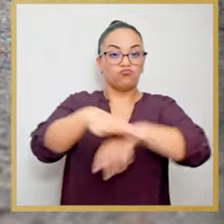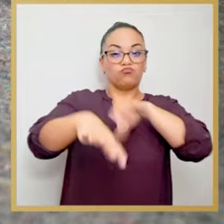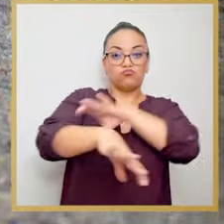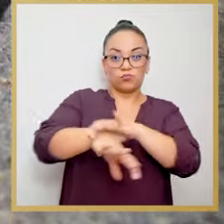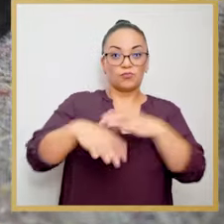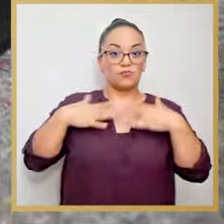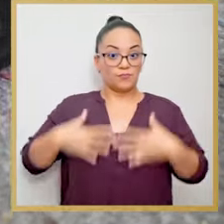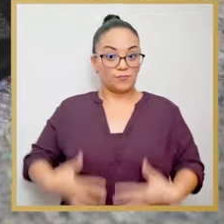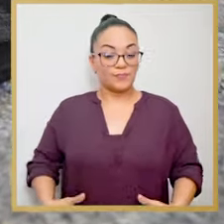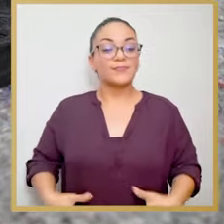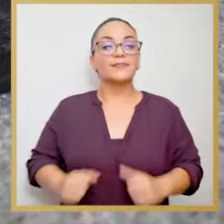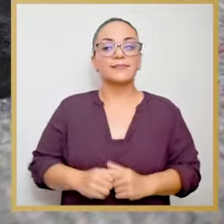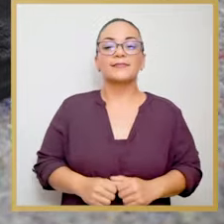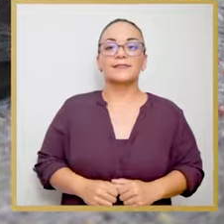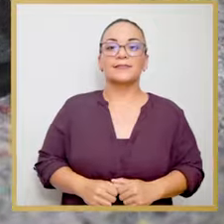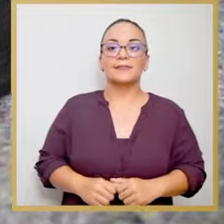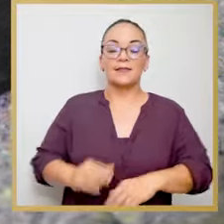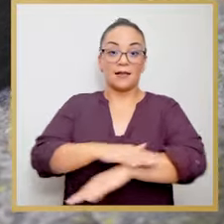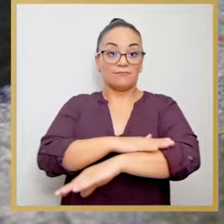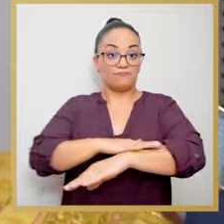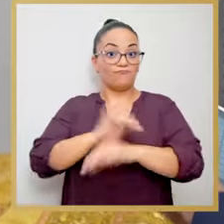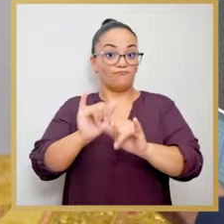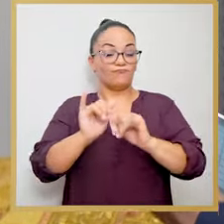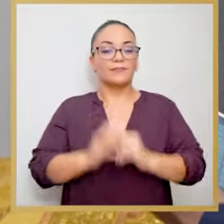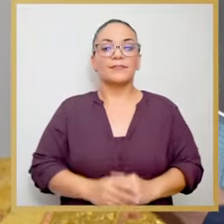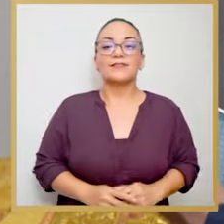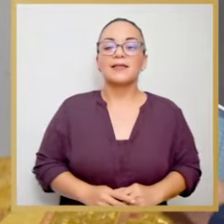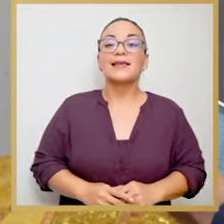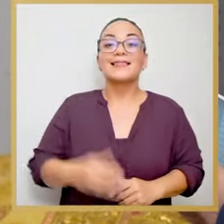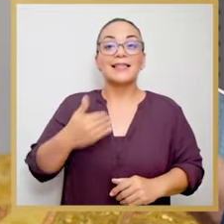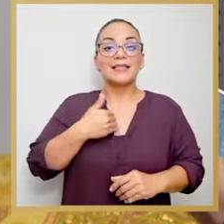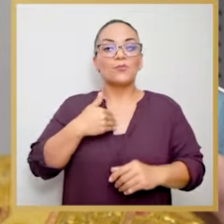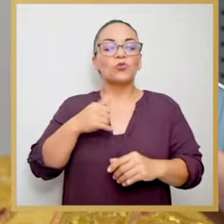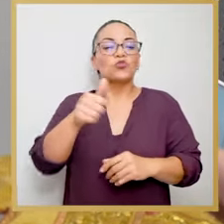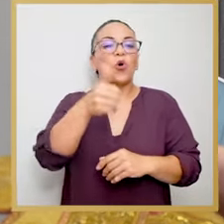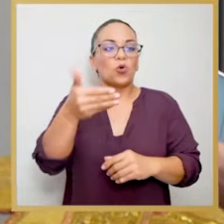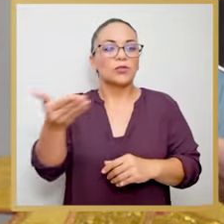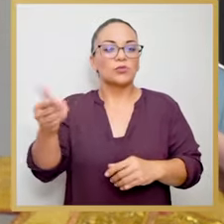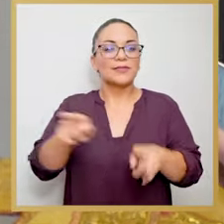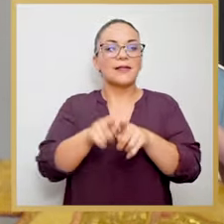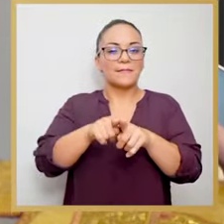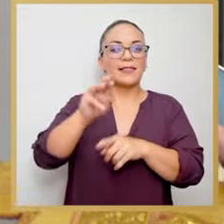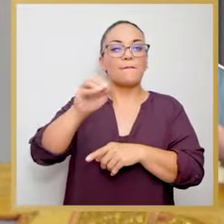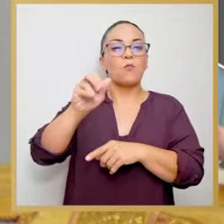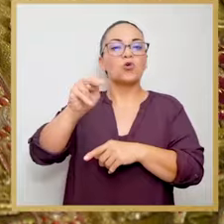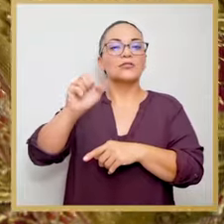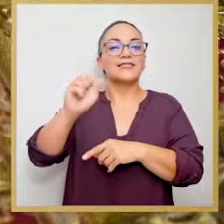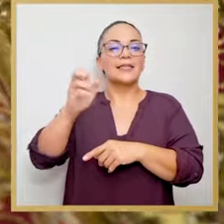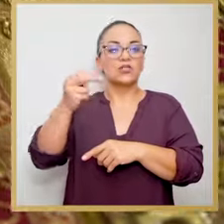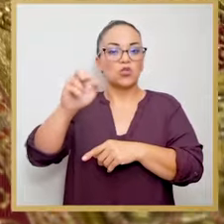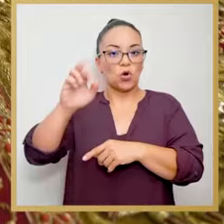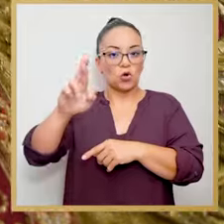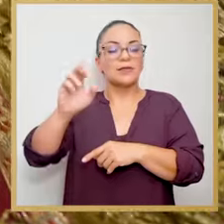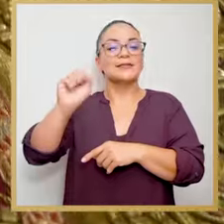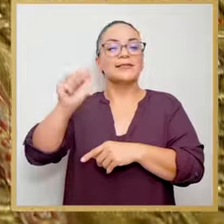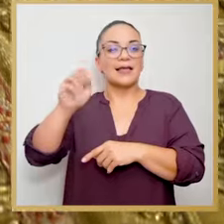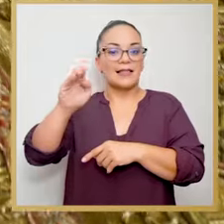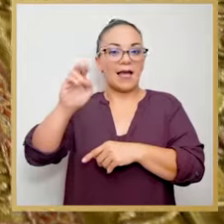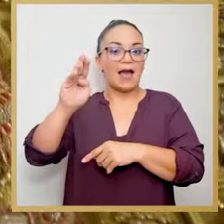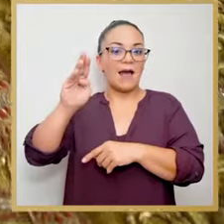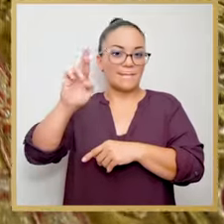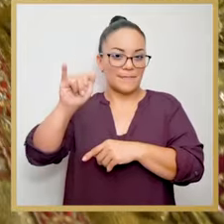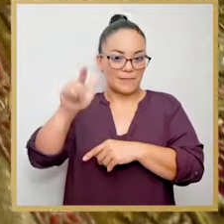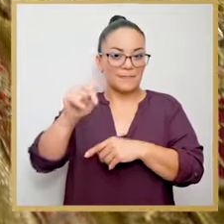y pues es de piel. En la colección tenemos más objetos también de Monseñor Zanabria. A la par, estamos